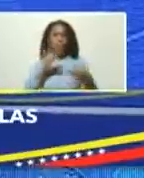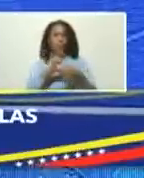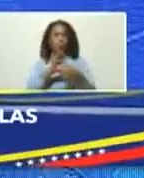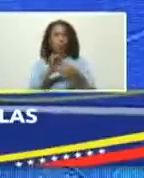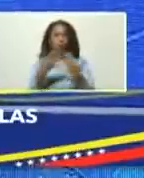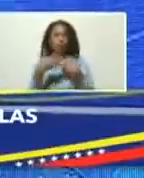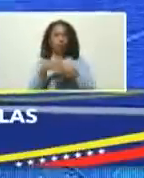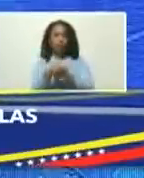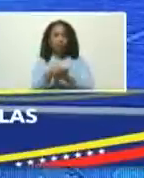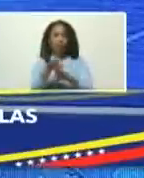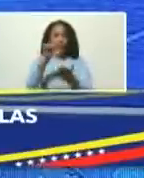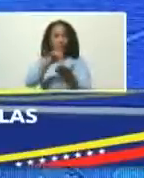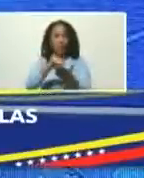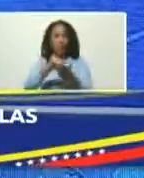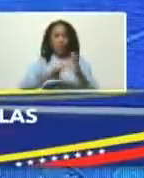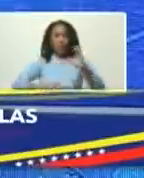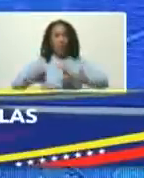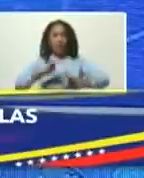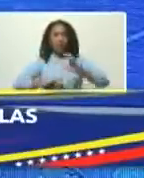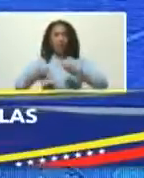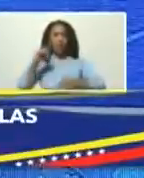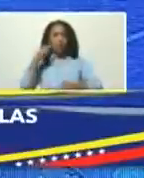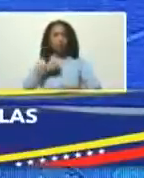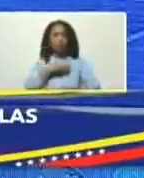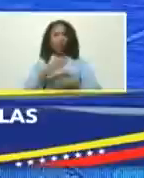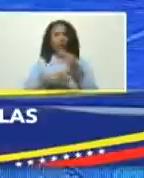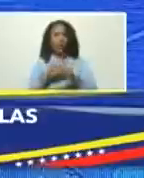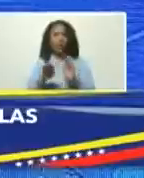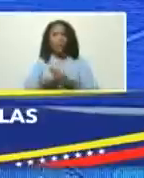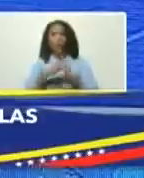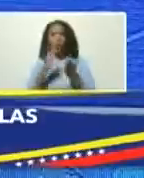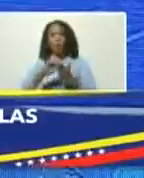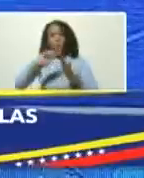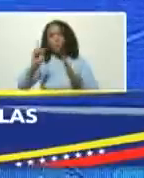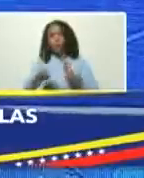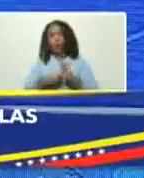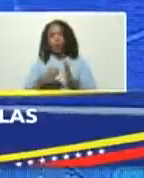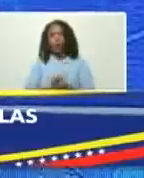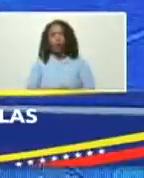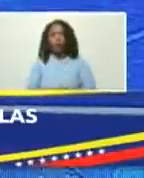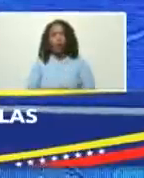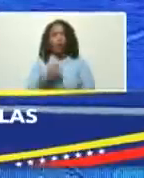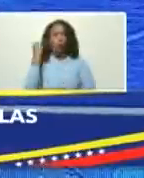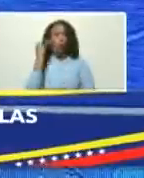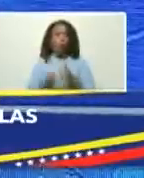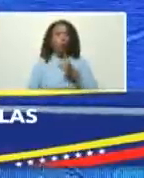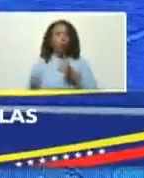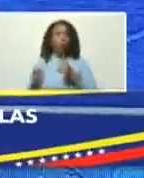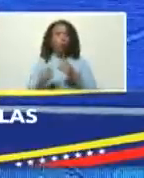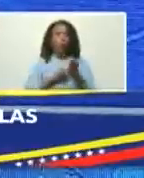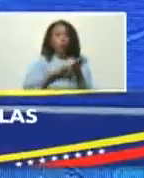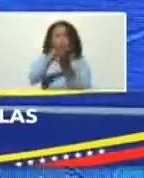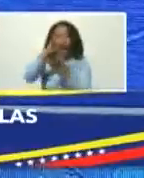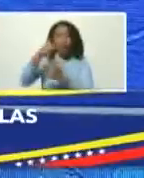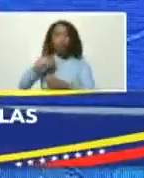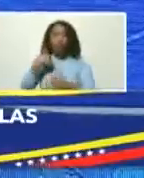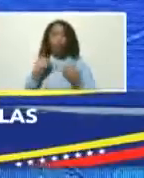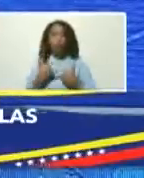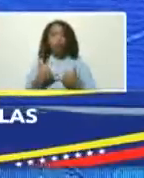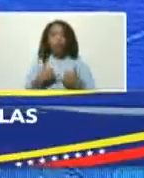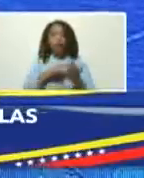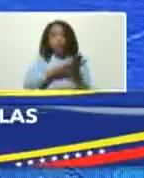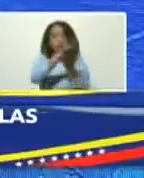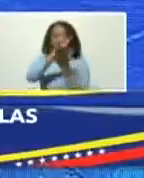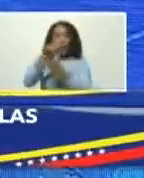con centros científicos como estamos haciendo del mundo entero la última gira que acabo de hacer que llamé